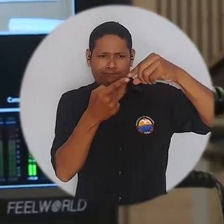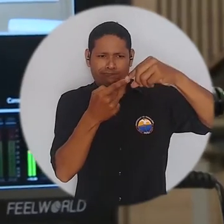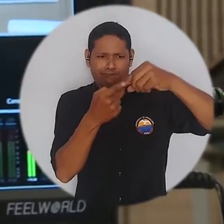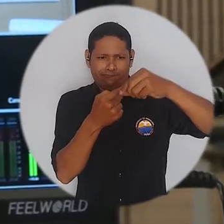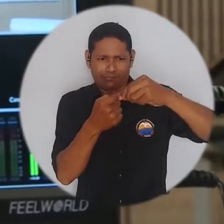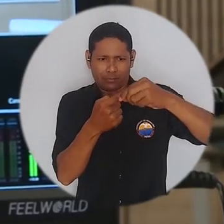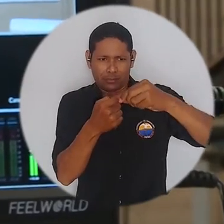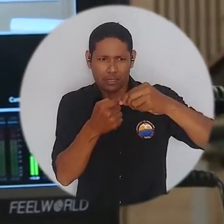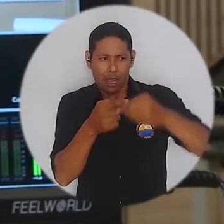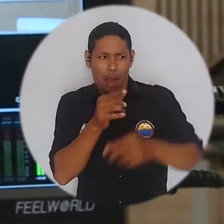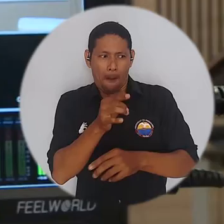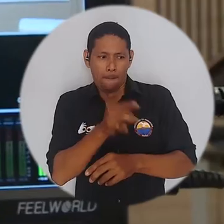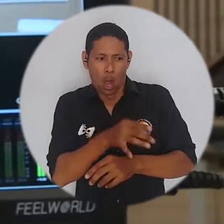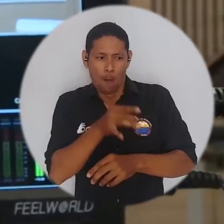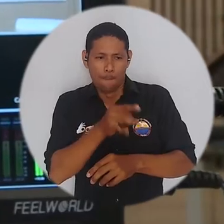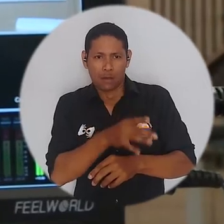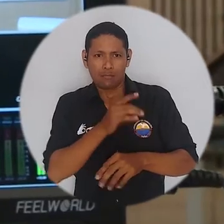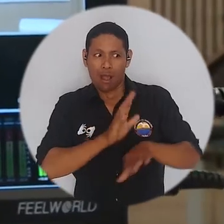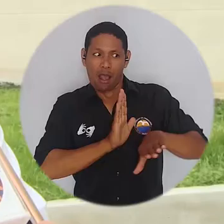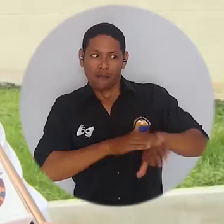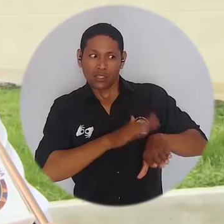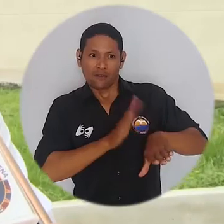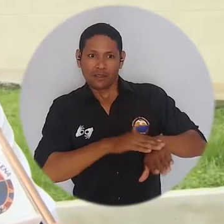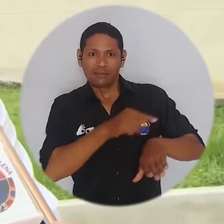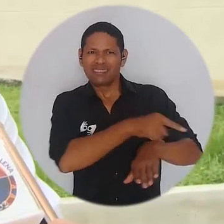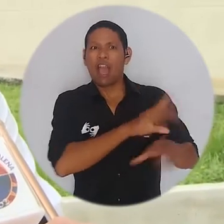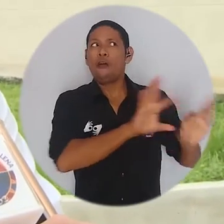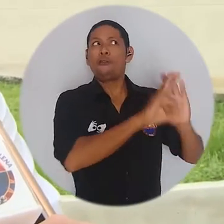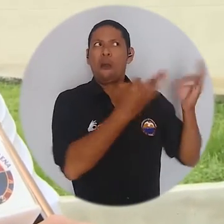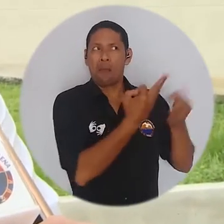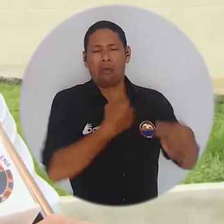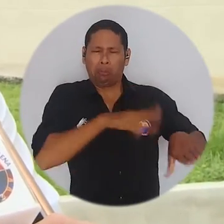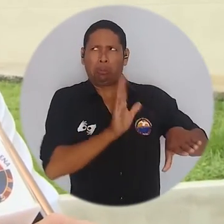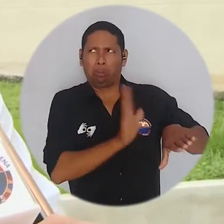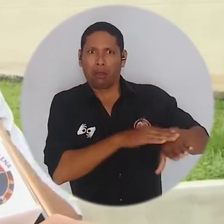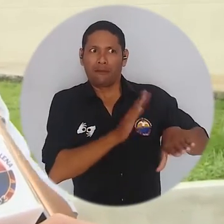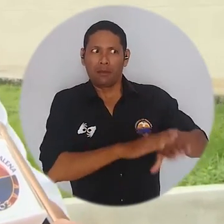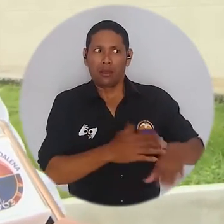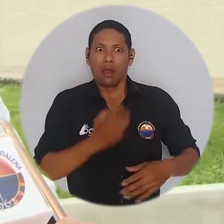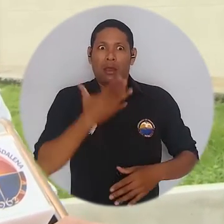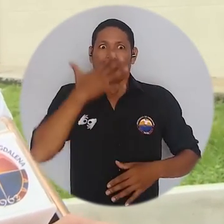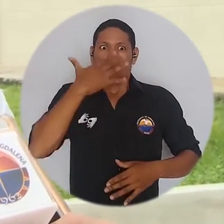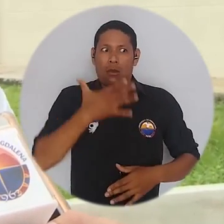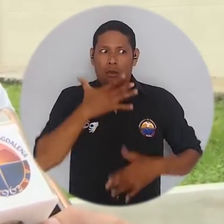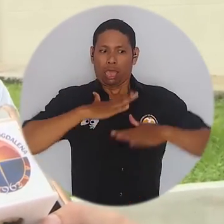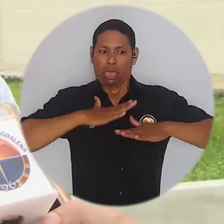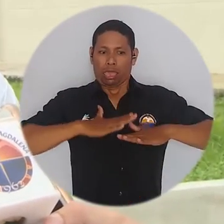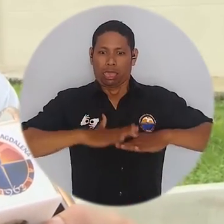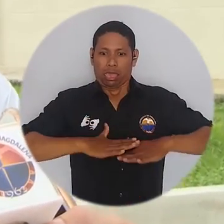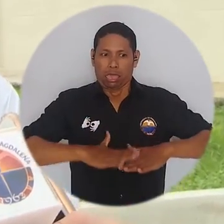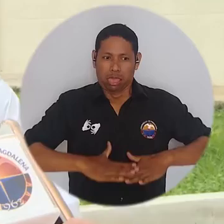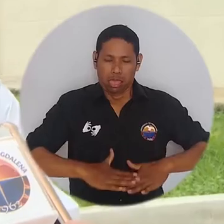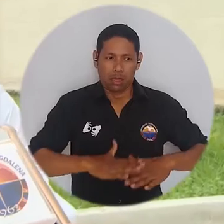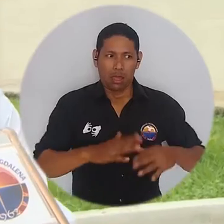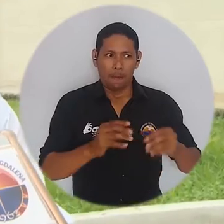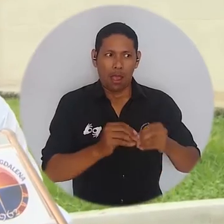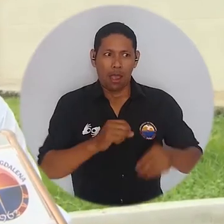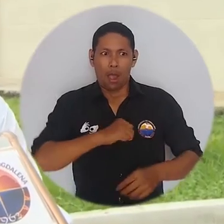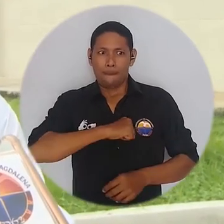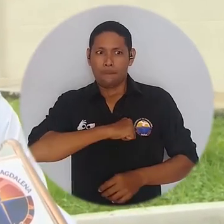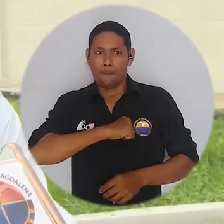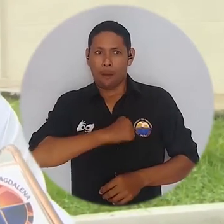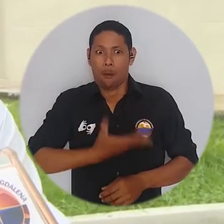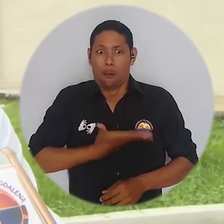dedo y él le avisa, inicialmente se pensó fue para que le avise a los familiares, se le está bajando el oxígeno, se le está